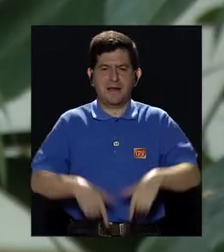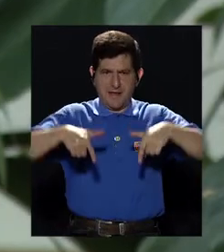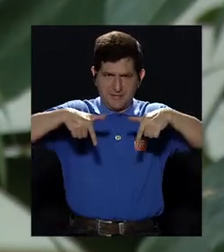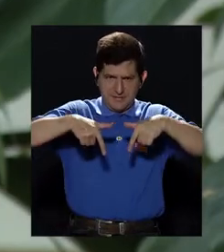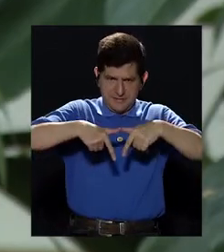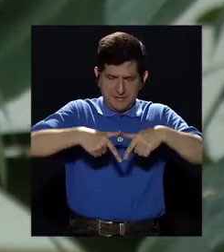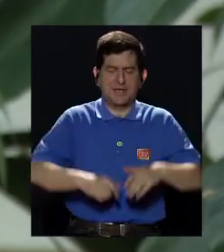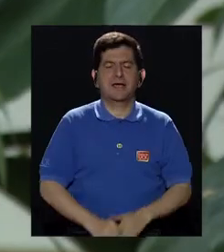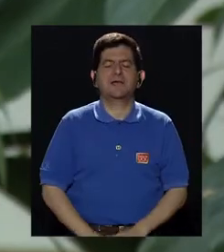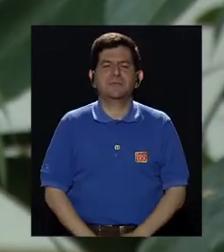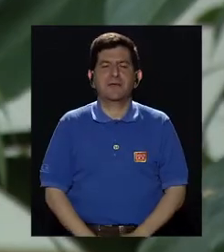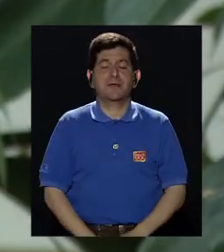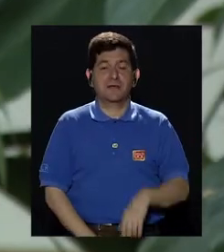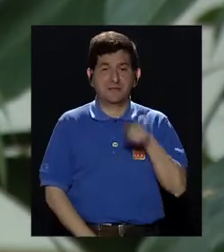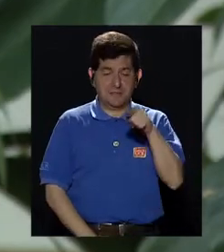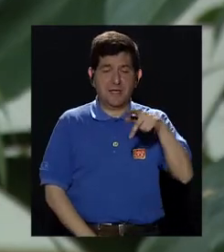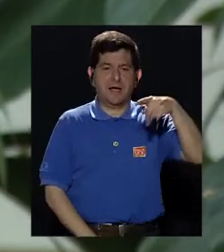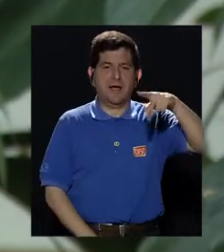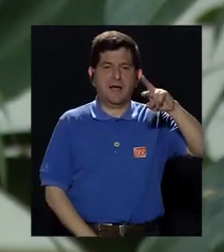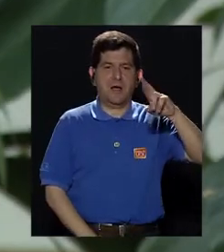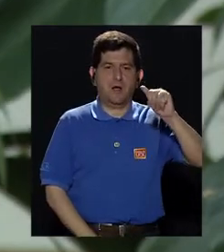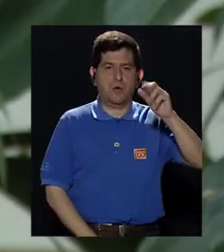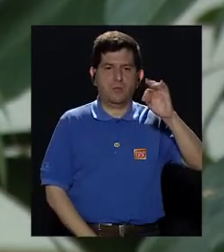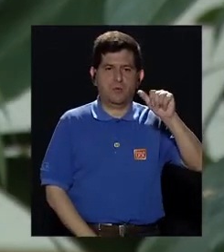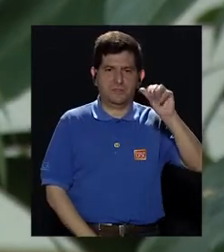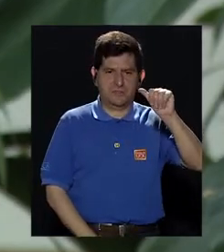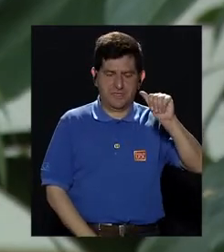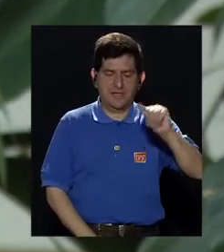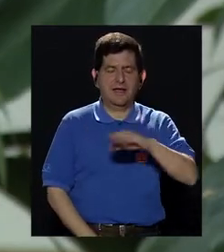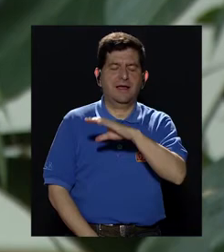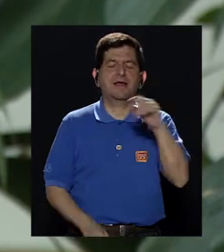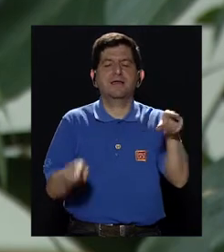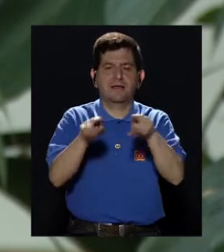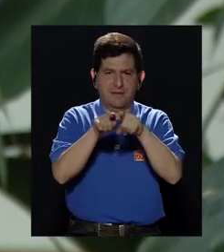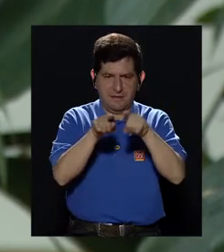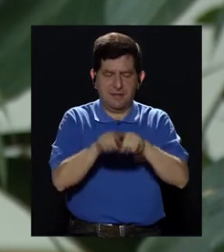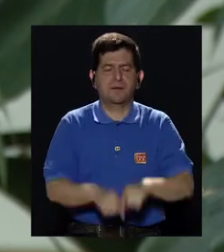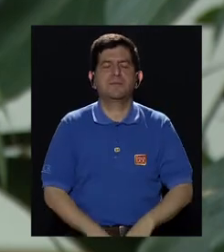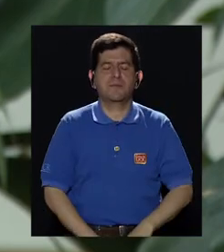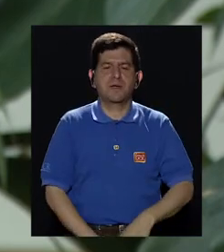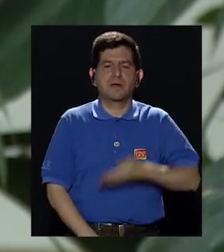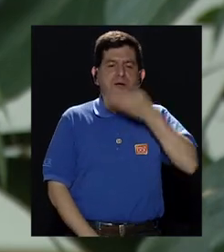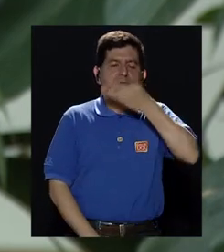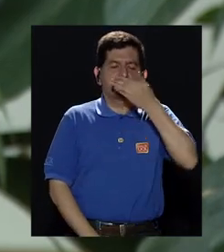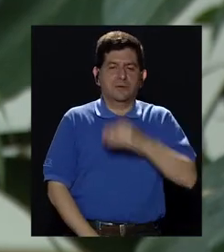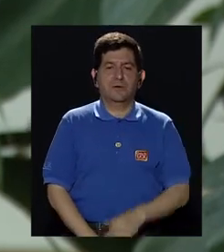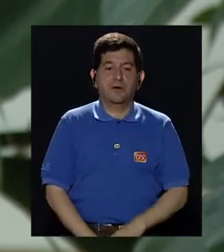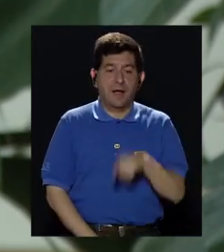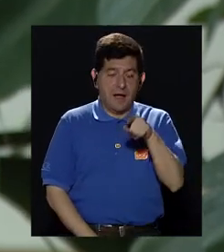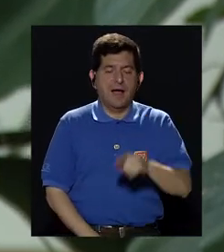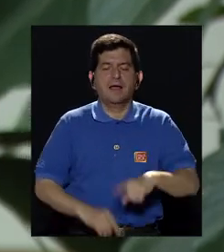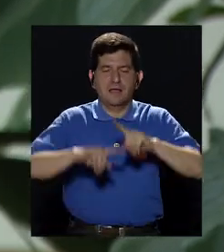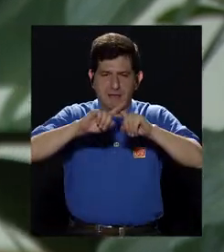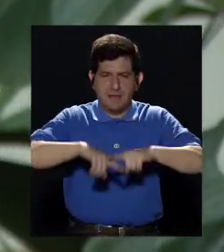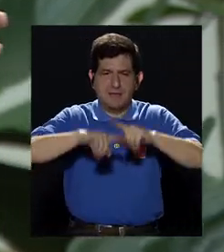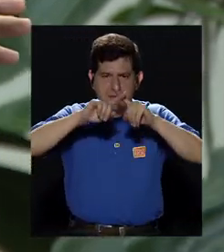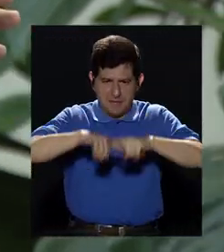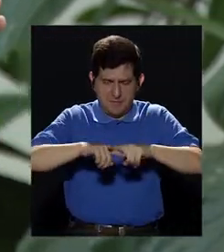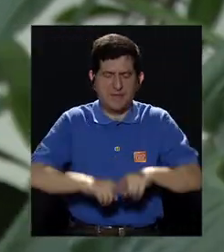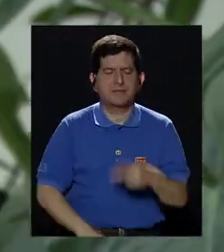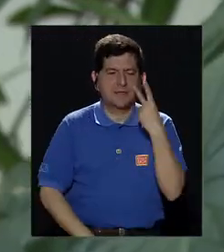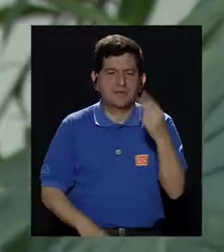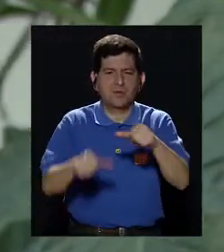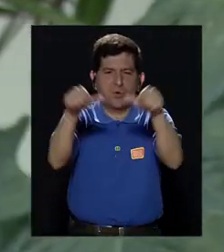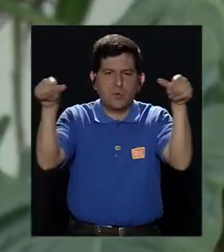y pulmón, que son los de mayor incidencia y mortalidad, para ofrecer una atención basada en perfil epidemiológico, es decir,